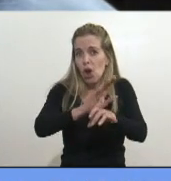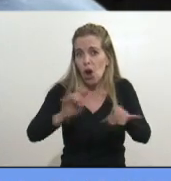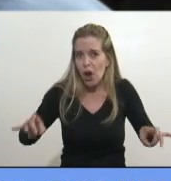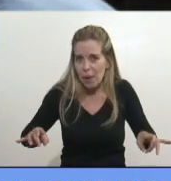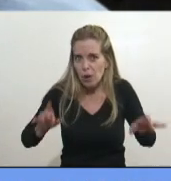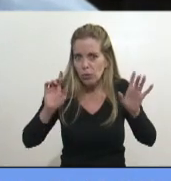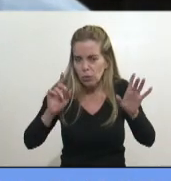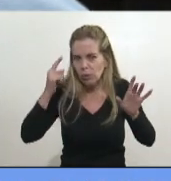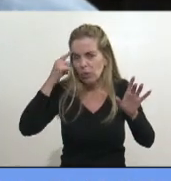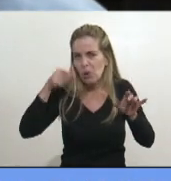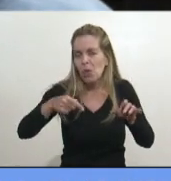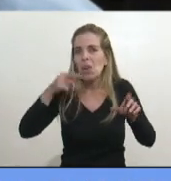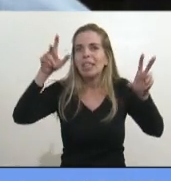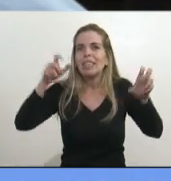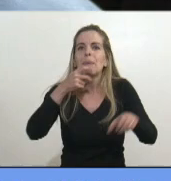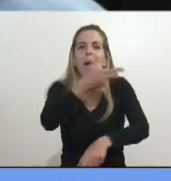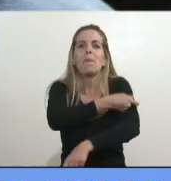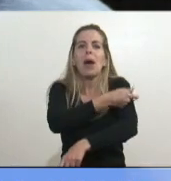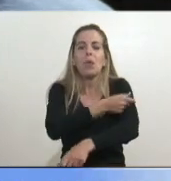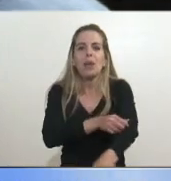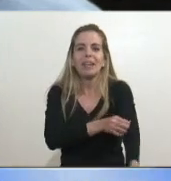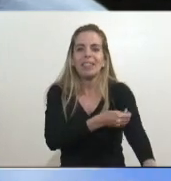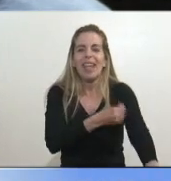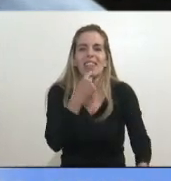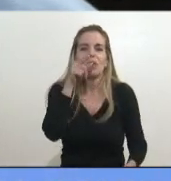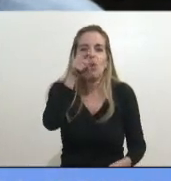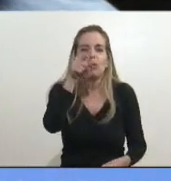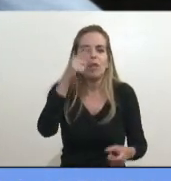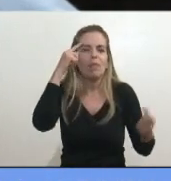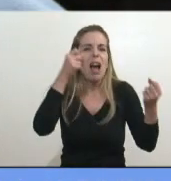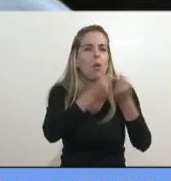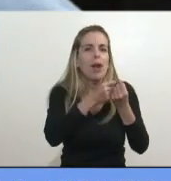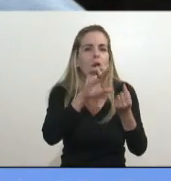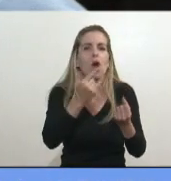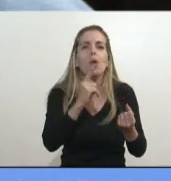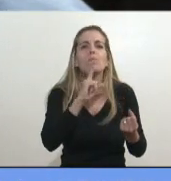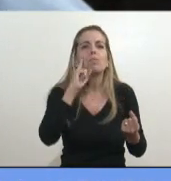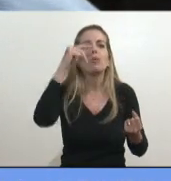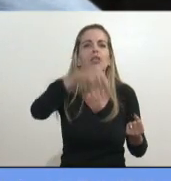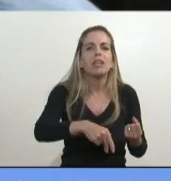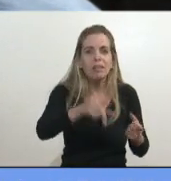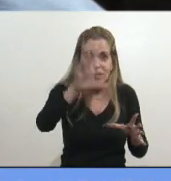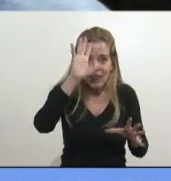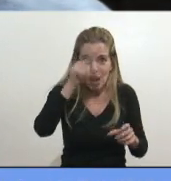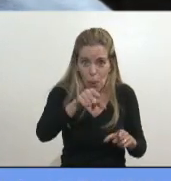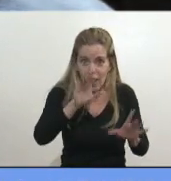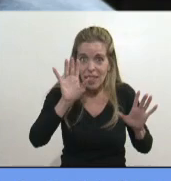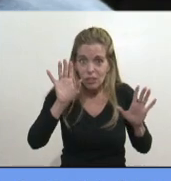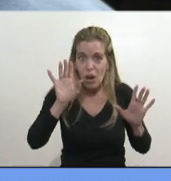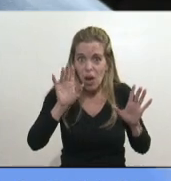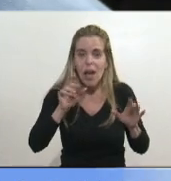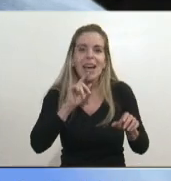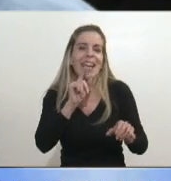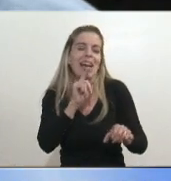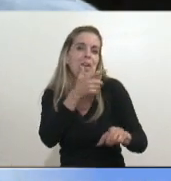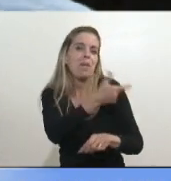cuando hablamos del tema de la vacuna, ¿qué se dijo acá? Que usted hizo un trato espurio con Putin, ¿se acuerdan de eso o no? Y que vamos a envenenar,